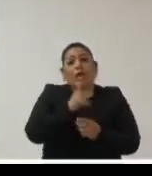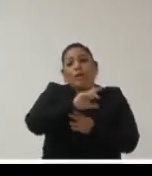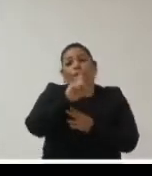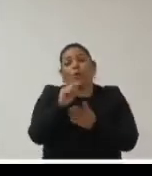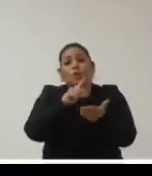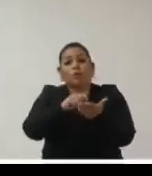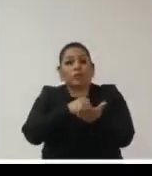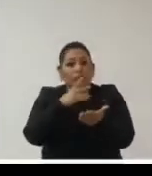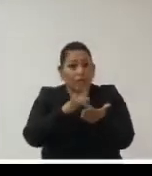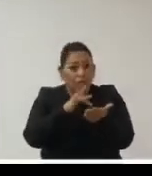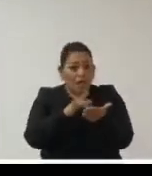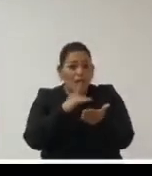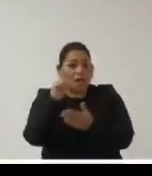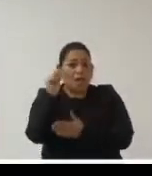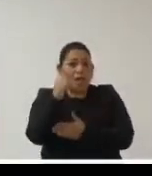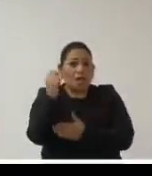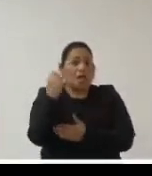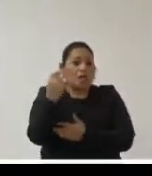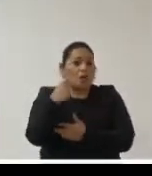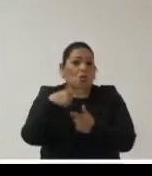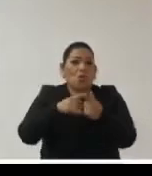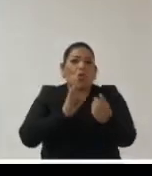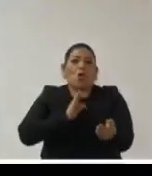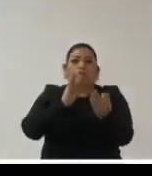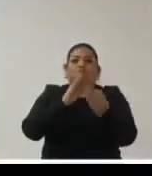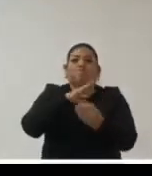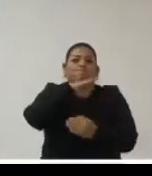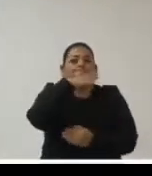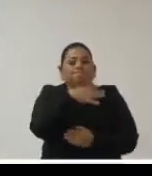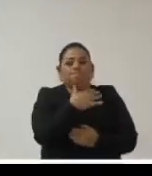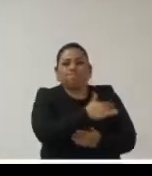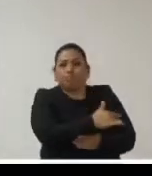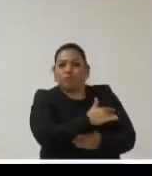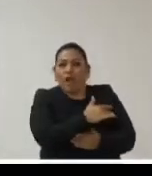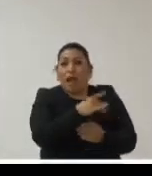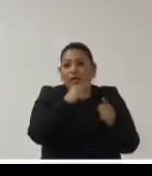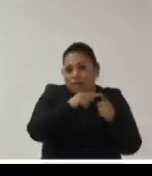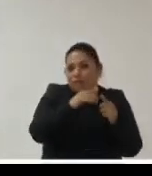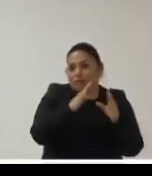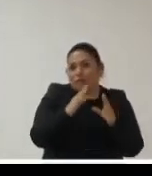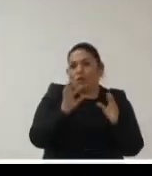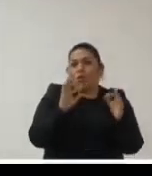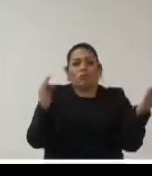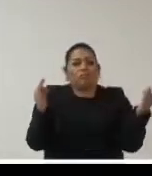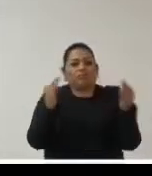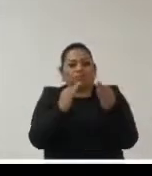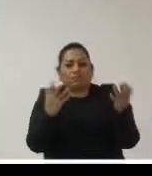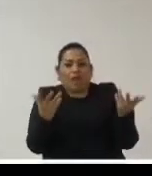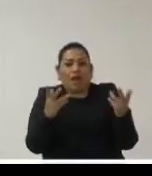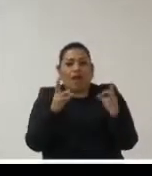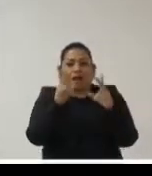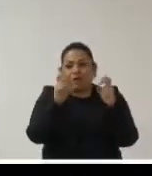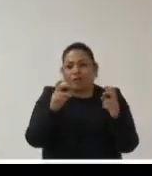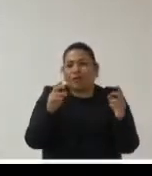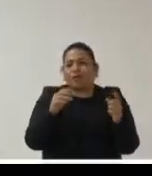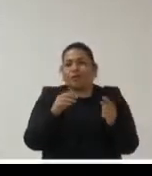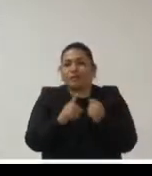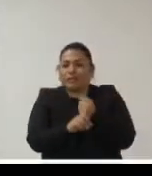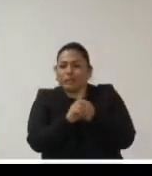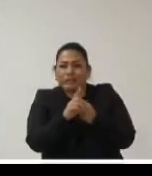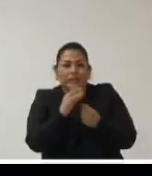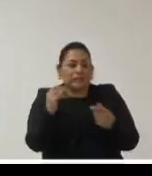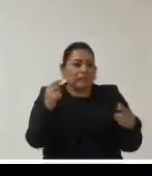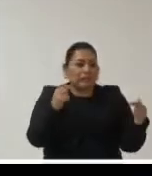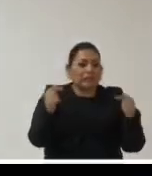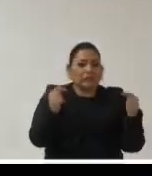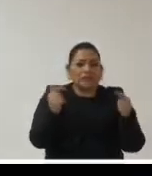para enfrentar también la corrupción si tenemos por un lado el flagelo de la corrupción en la posibilidad de efectivamente que se produzca en